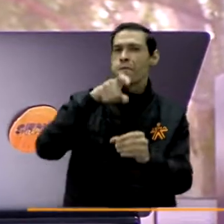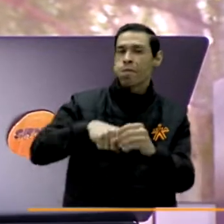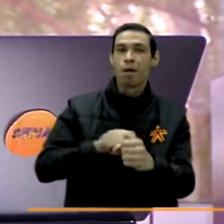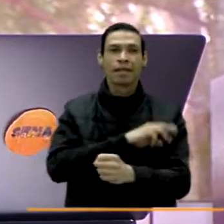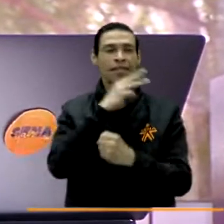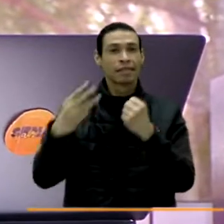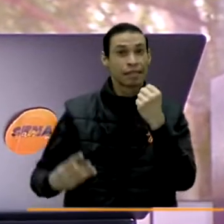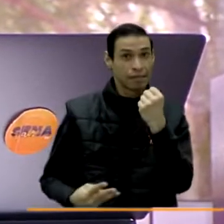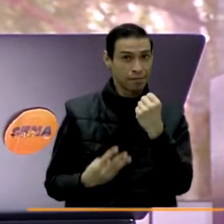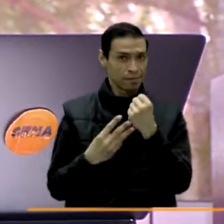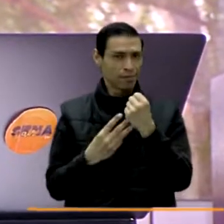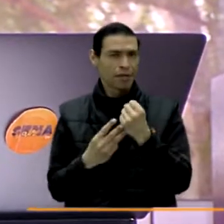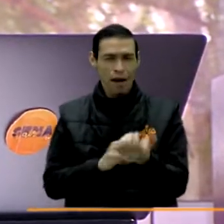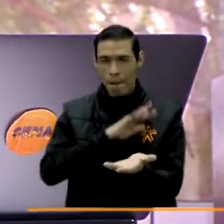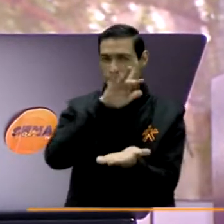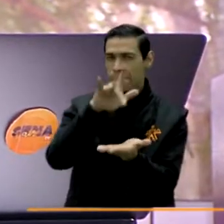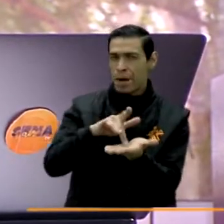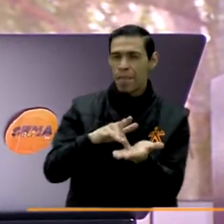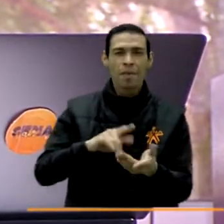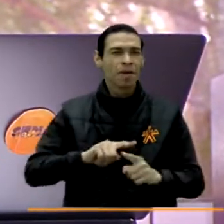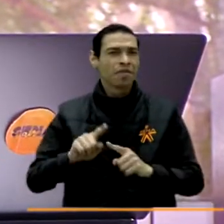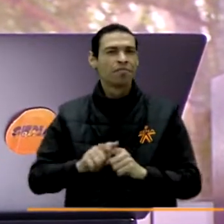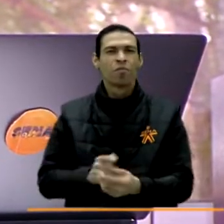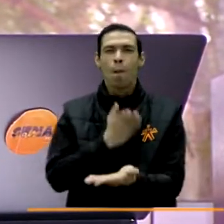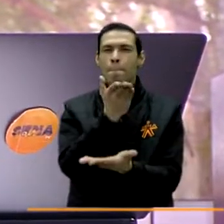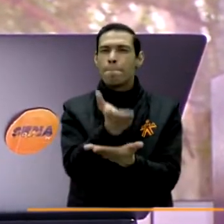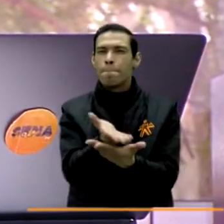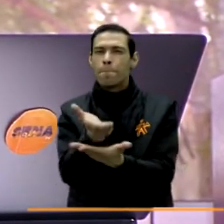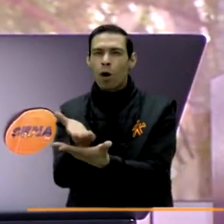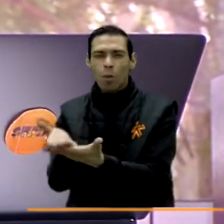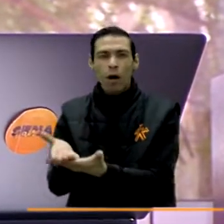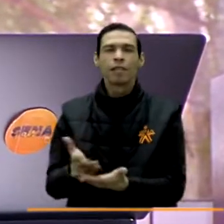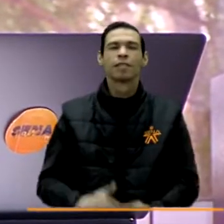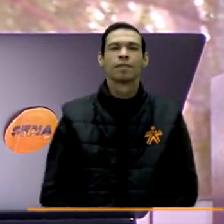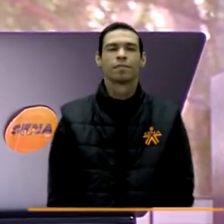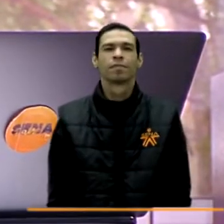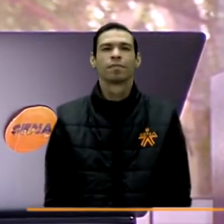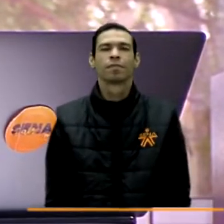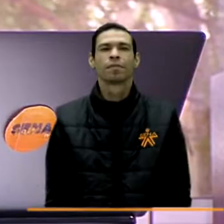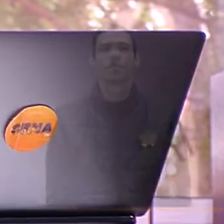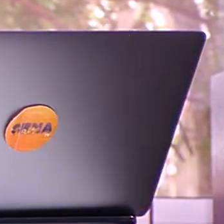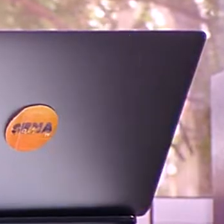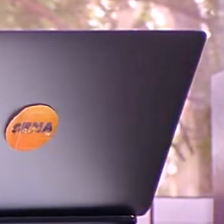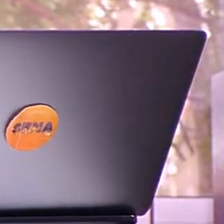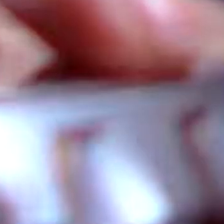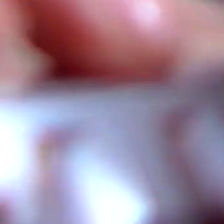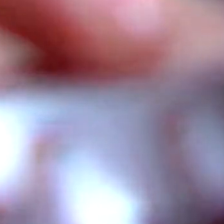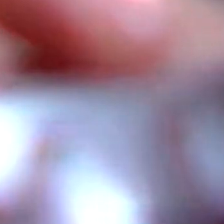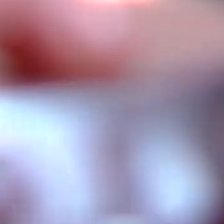inscriban al CENA y se hagan partícipes de todas estas propuestas, todos estos beneficios que nos trae el CENA.